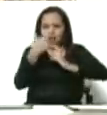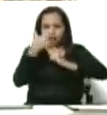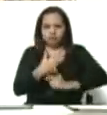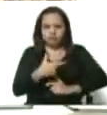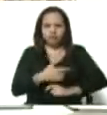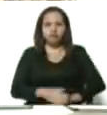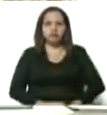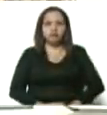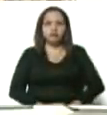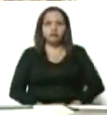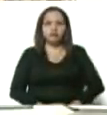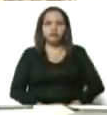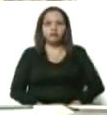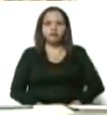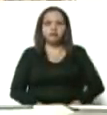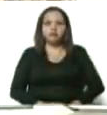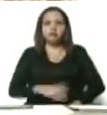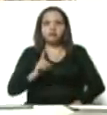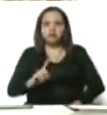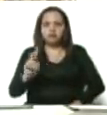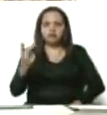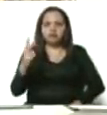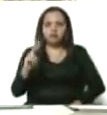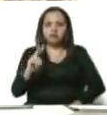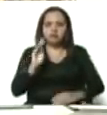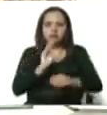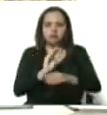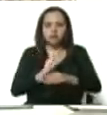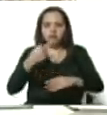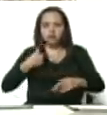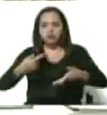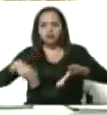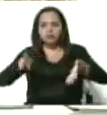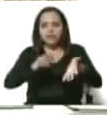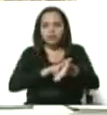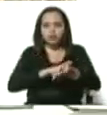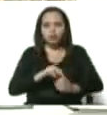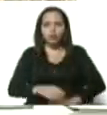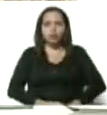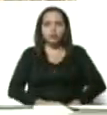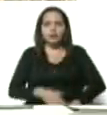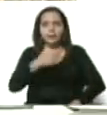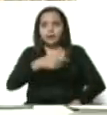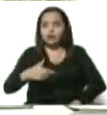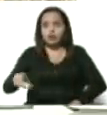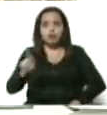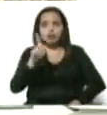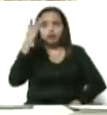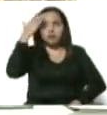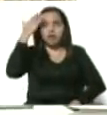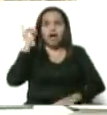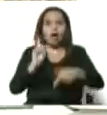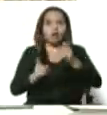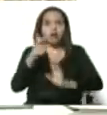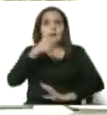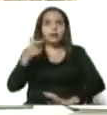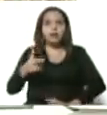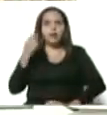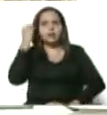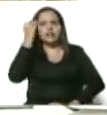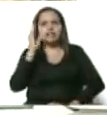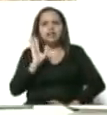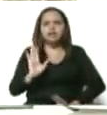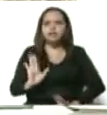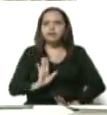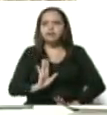Y el método doble, lo repito, para el que no lo escuchó. O hay gente que, ¿cómo es que dicen?